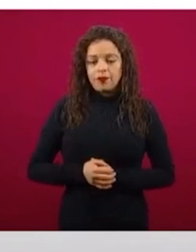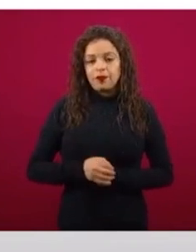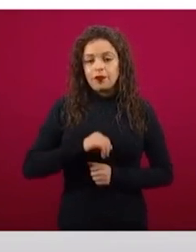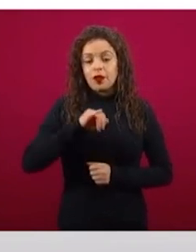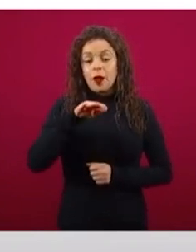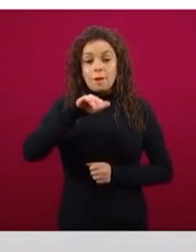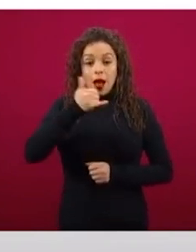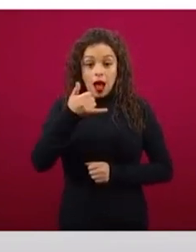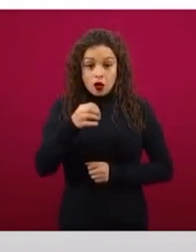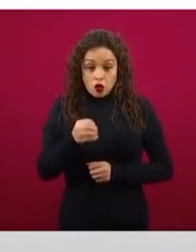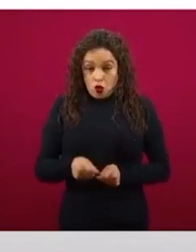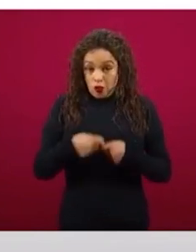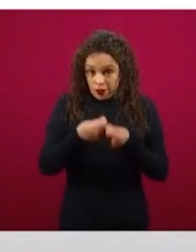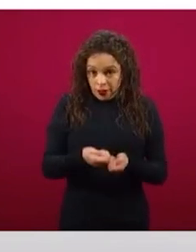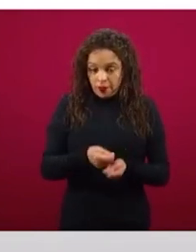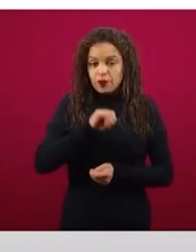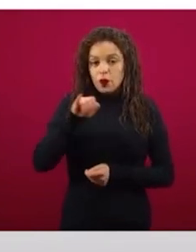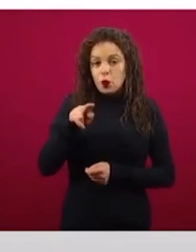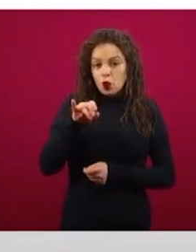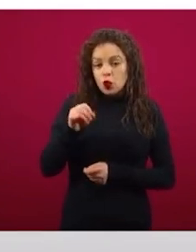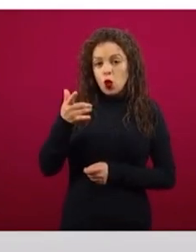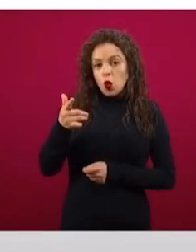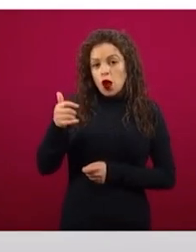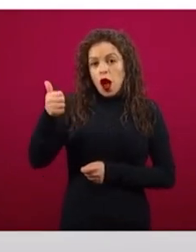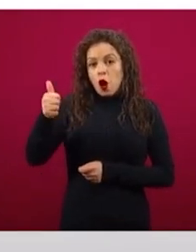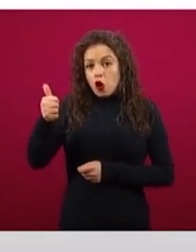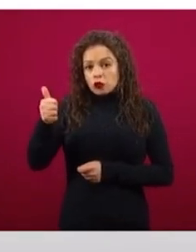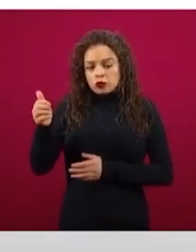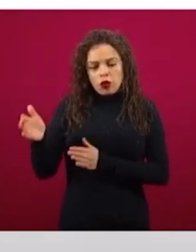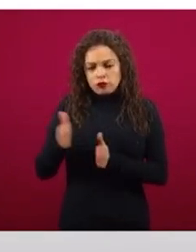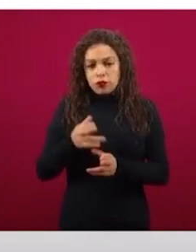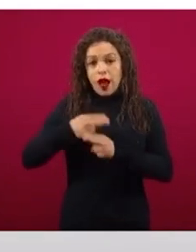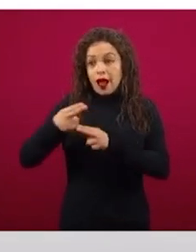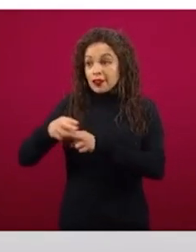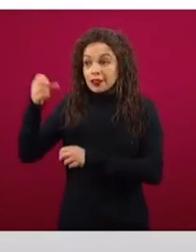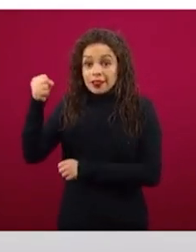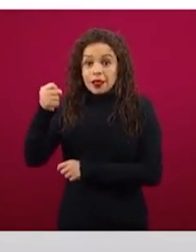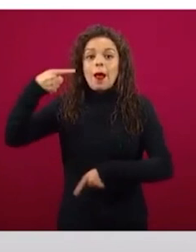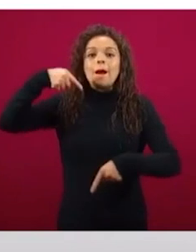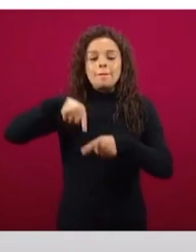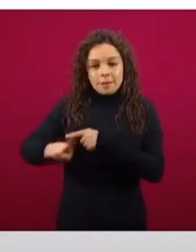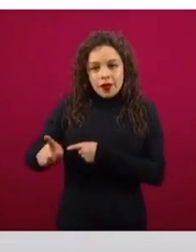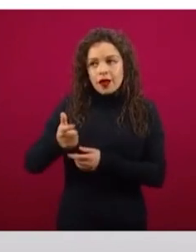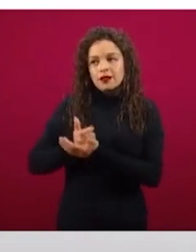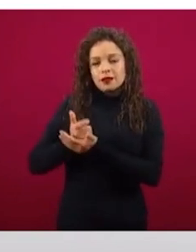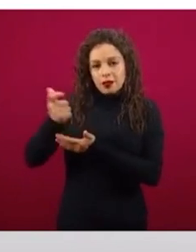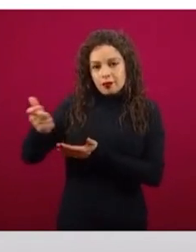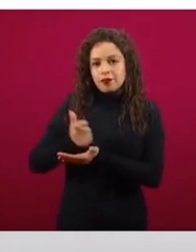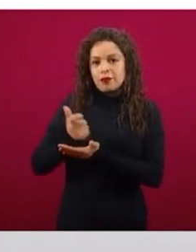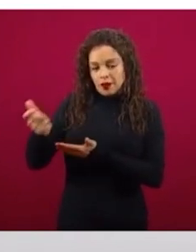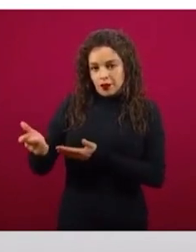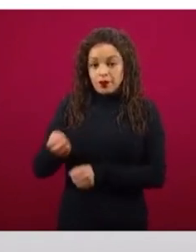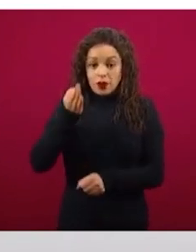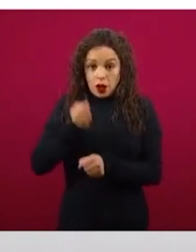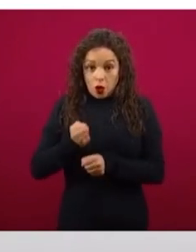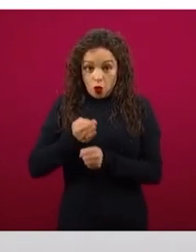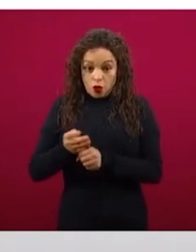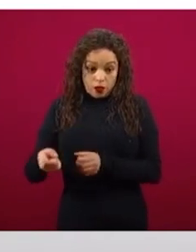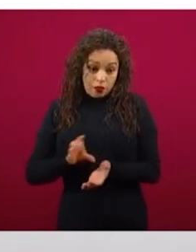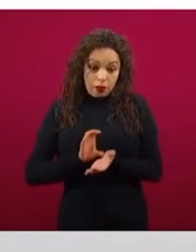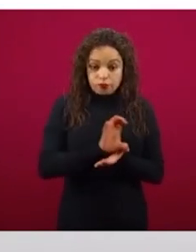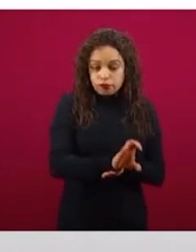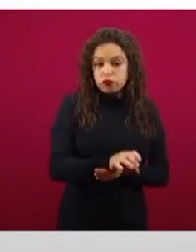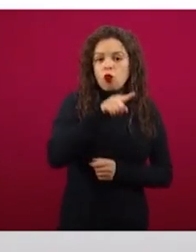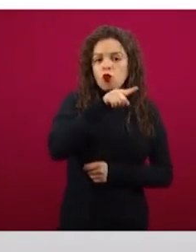agosto, empiezan a pagar casi hasta septiembre. Entonces, ¿por qué? Para que ahorita lo reciban, lo inviertan, lo utilicen